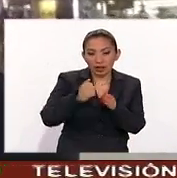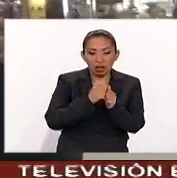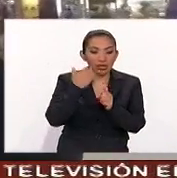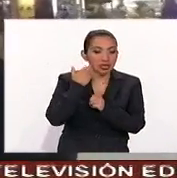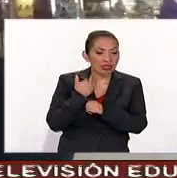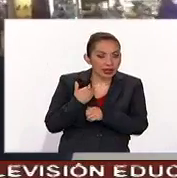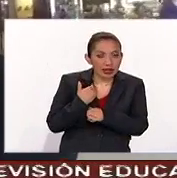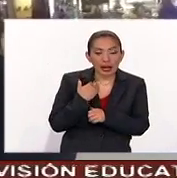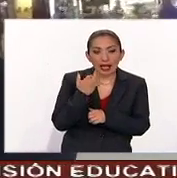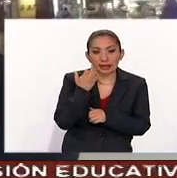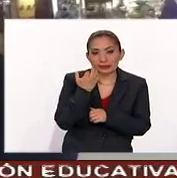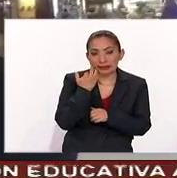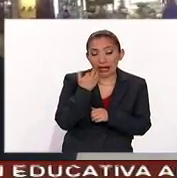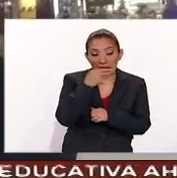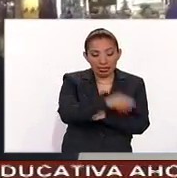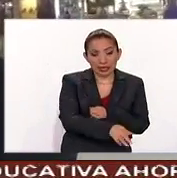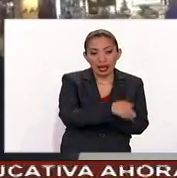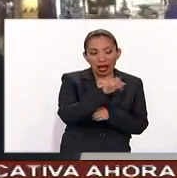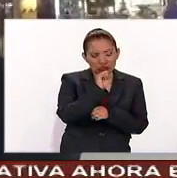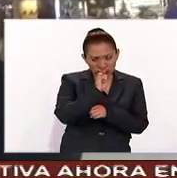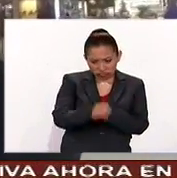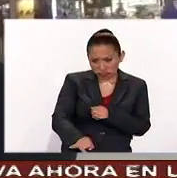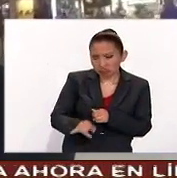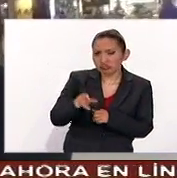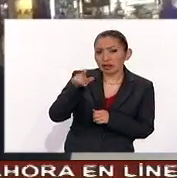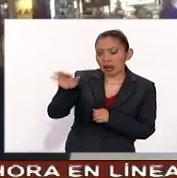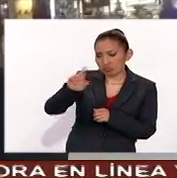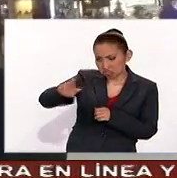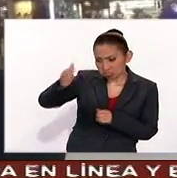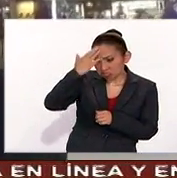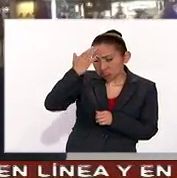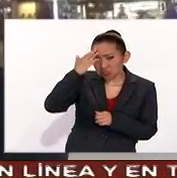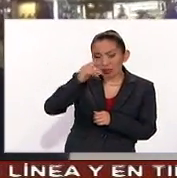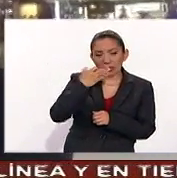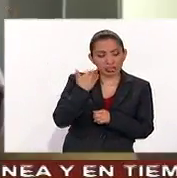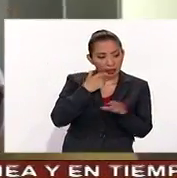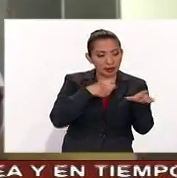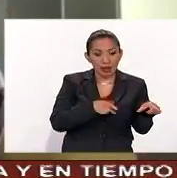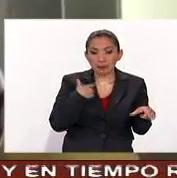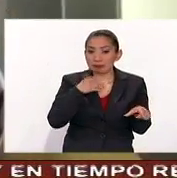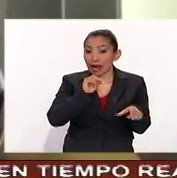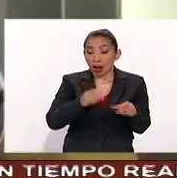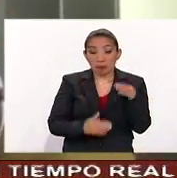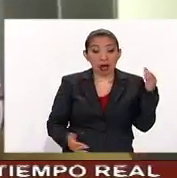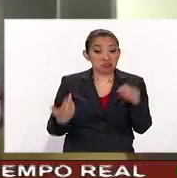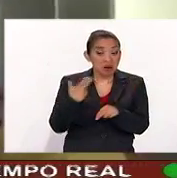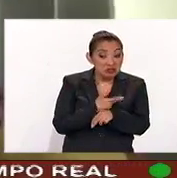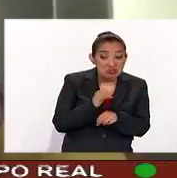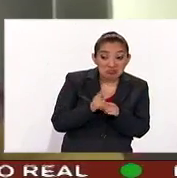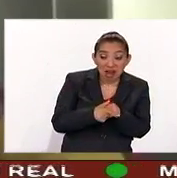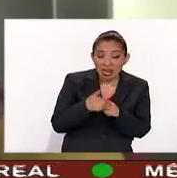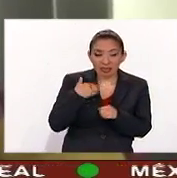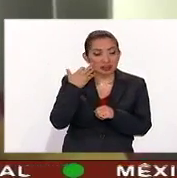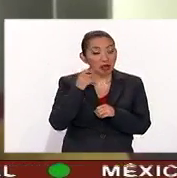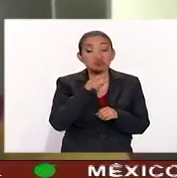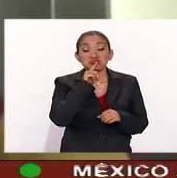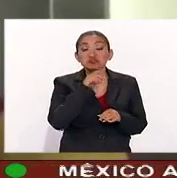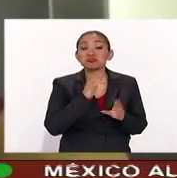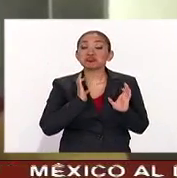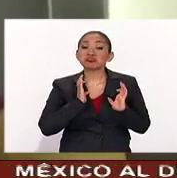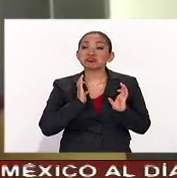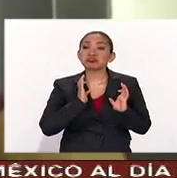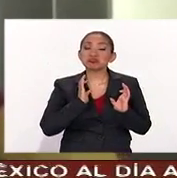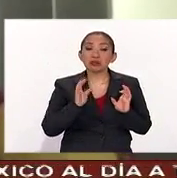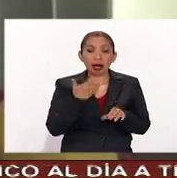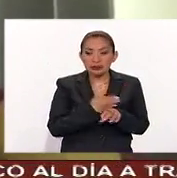Tigres que a pesar de que el TAS sí le dio el reconocimiento a Tigres no pasó a mayores porque Tigres no exigió ningún castigo